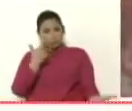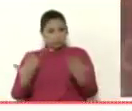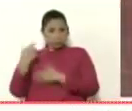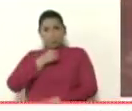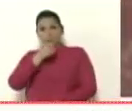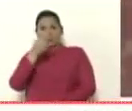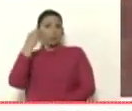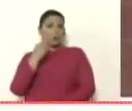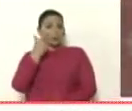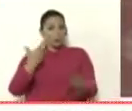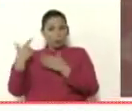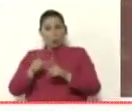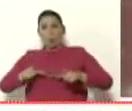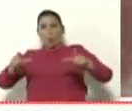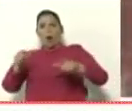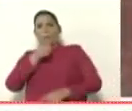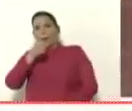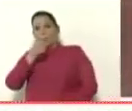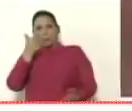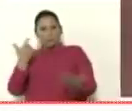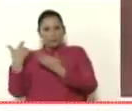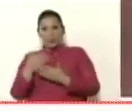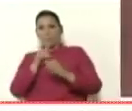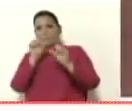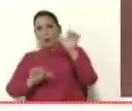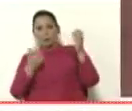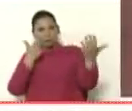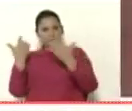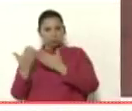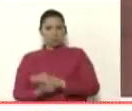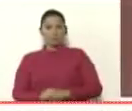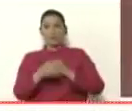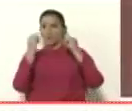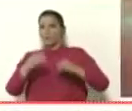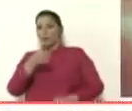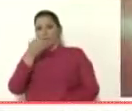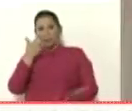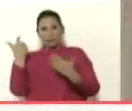Simón Bolívar, en el lugar Etni Ángel, con los detalles. Etni, feliz tarde, adelante.